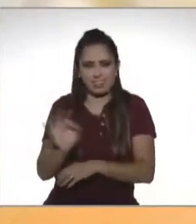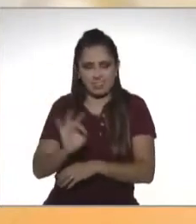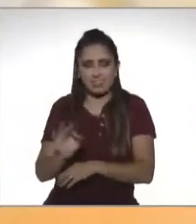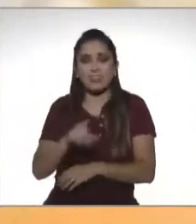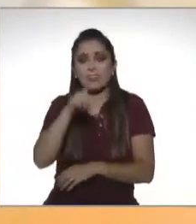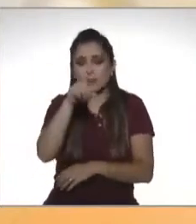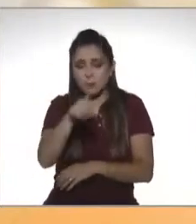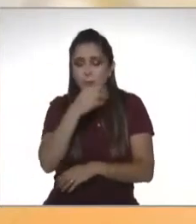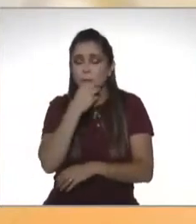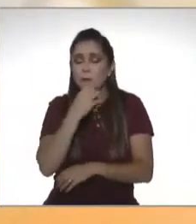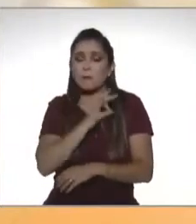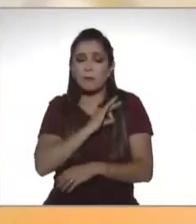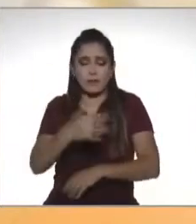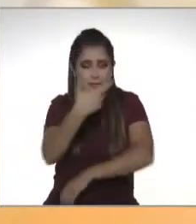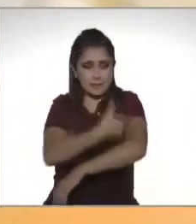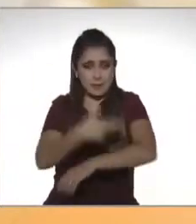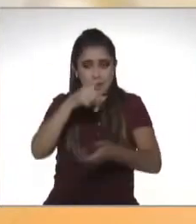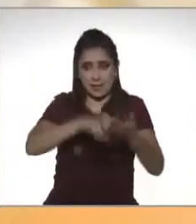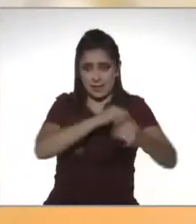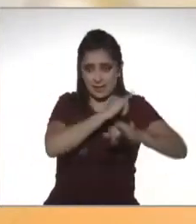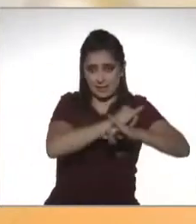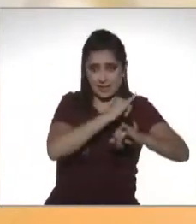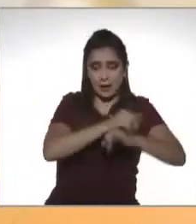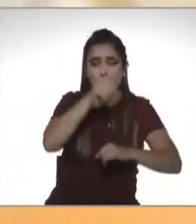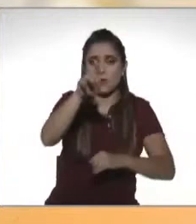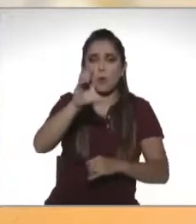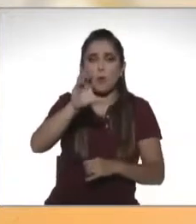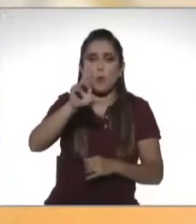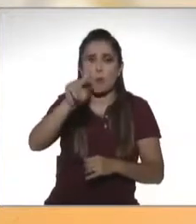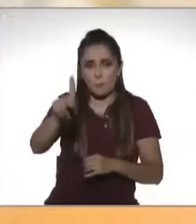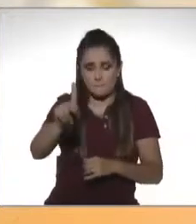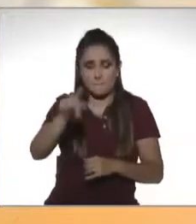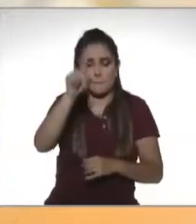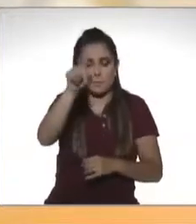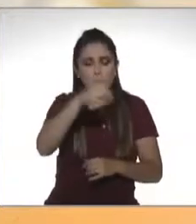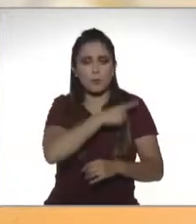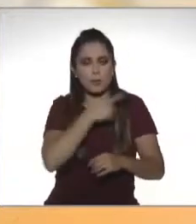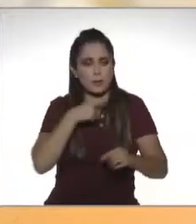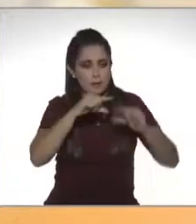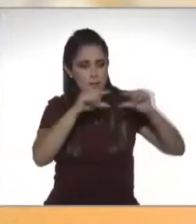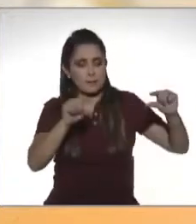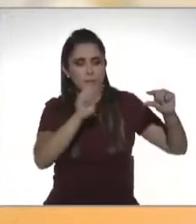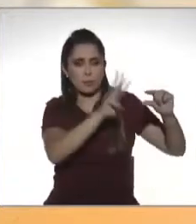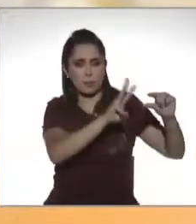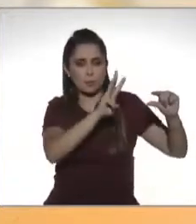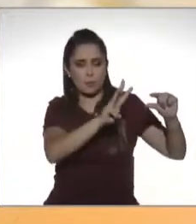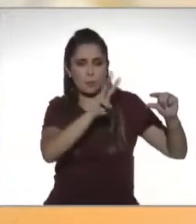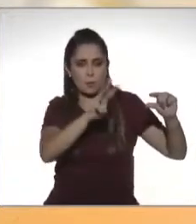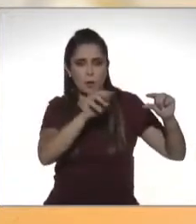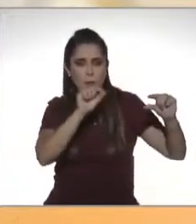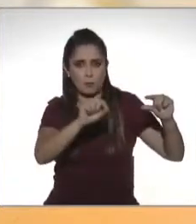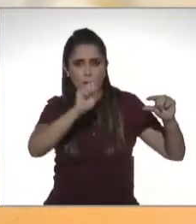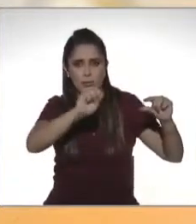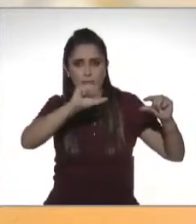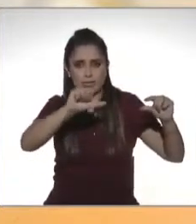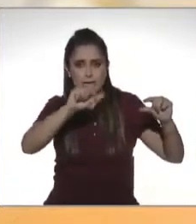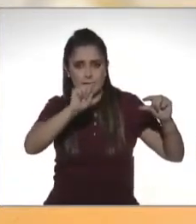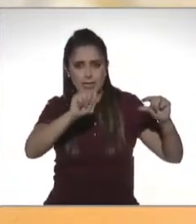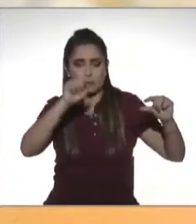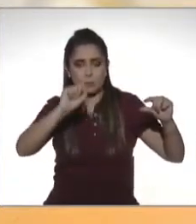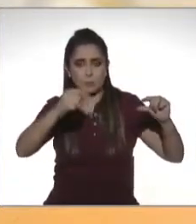Puedes realizar el trámite en línea con tu CURP. Ingresa a la página www.sat